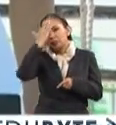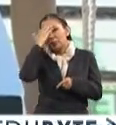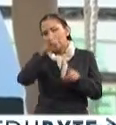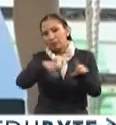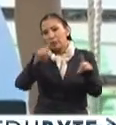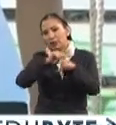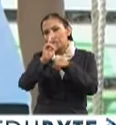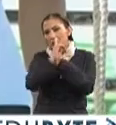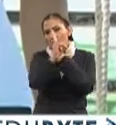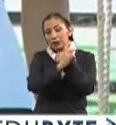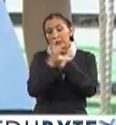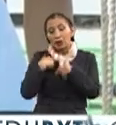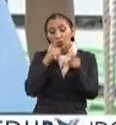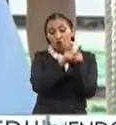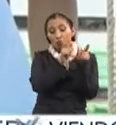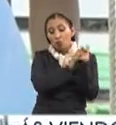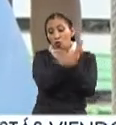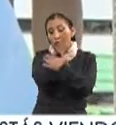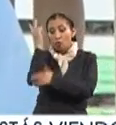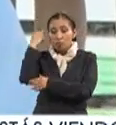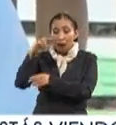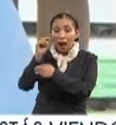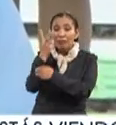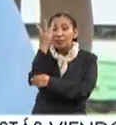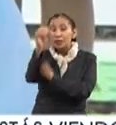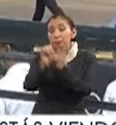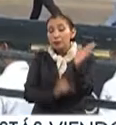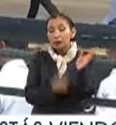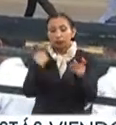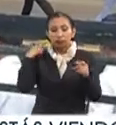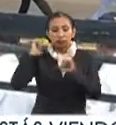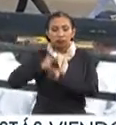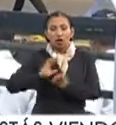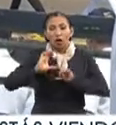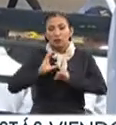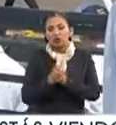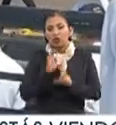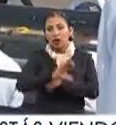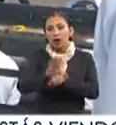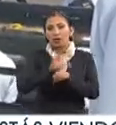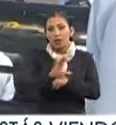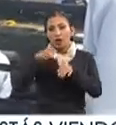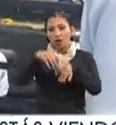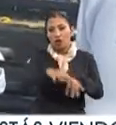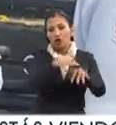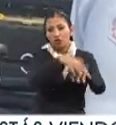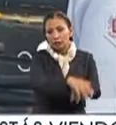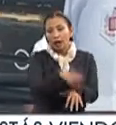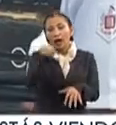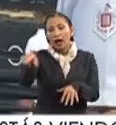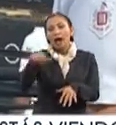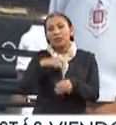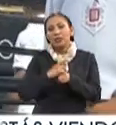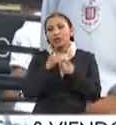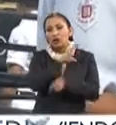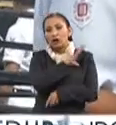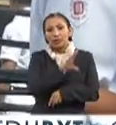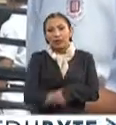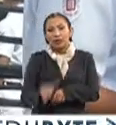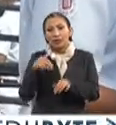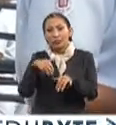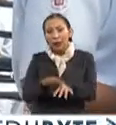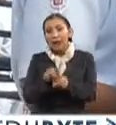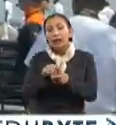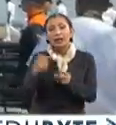de distintas nacionalidades. La expedición que tendrá una duración de tres meses es coordinada por la Comisión Colombiana del Océano, la Dirección General